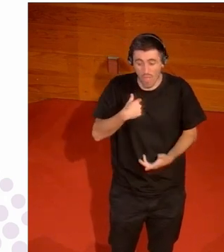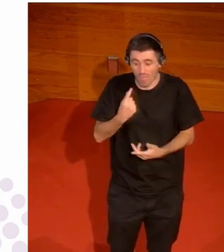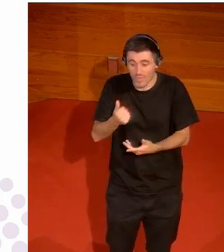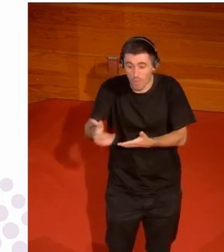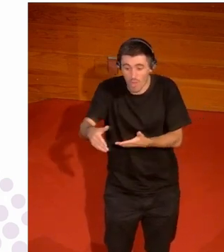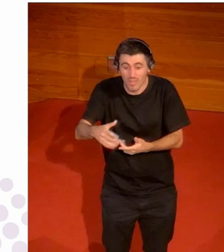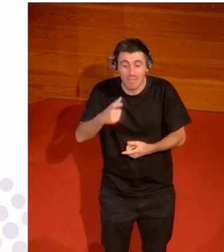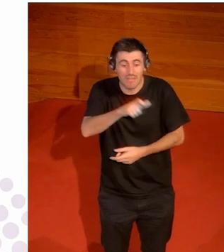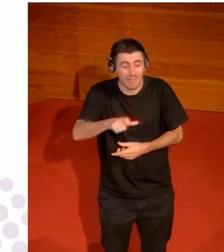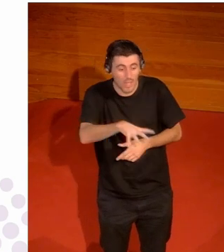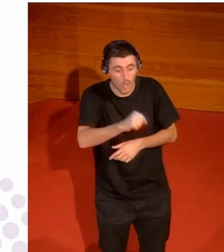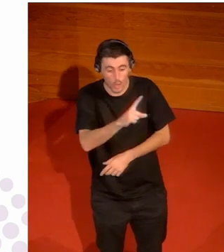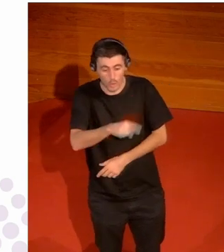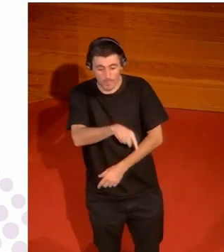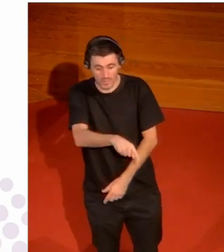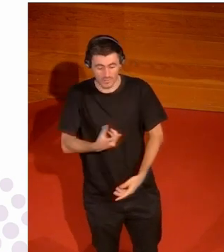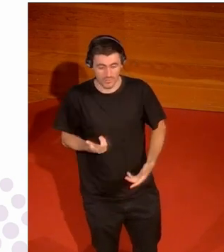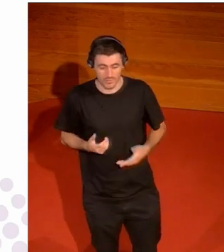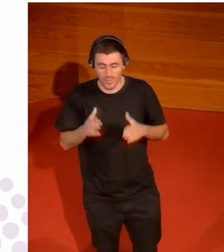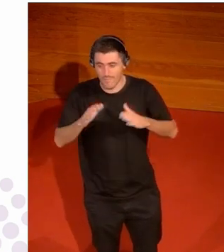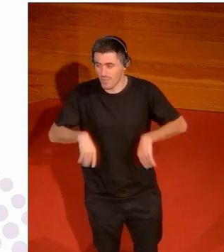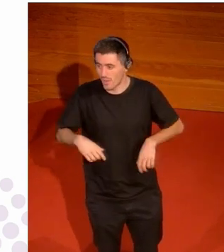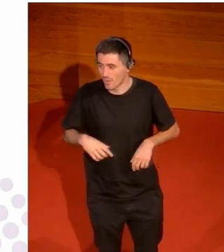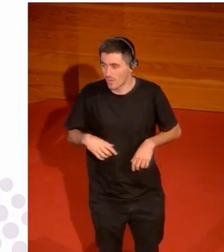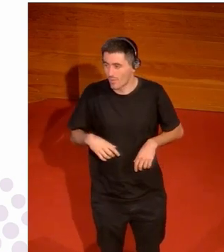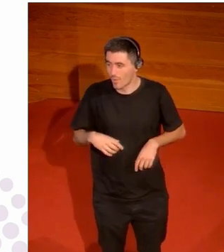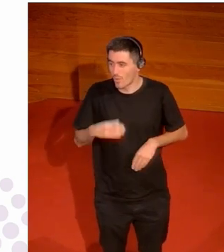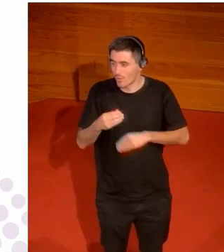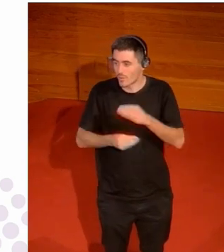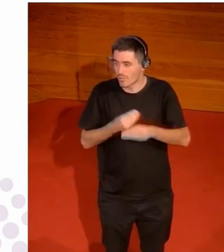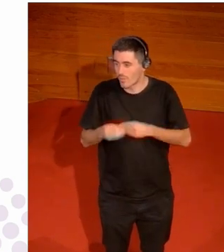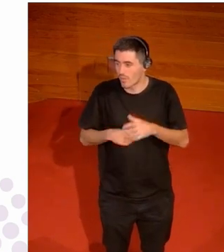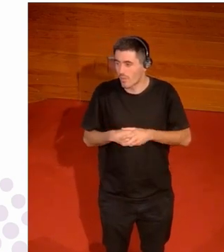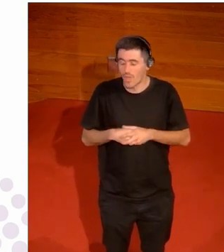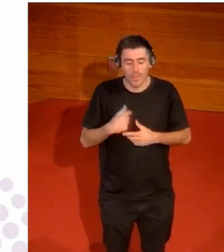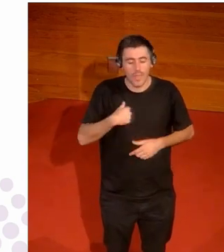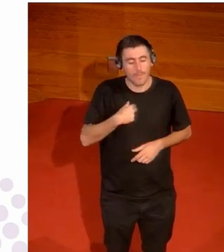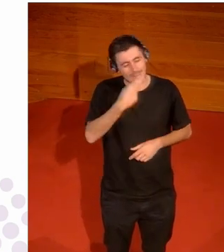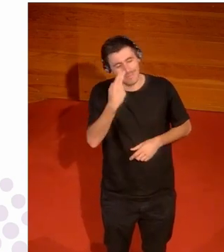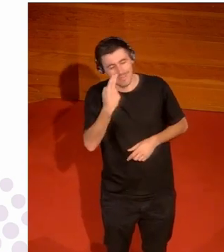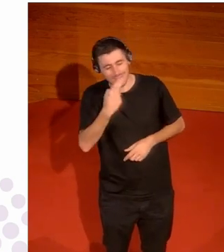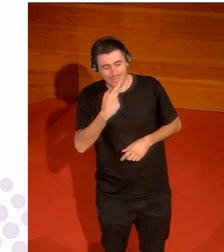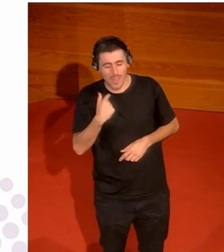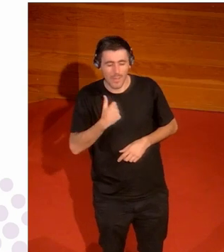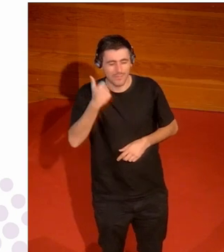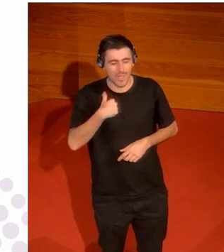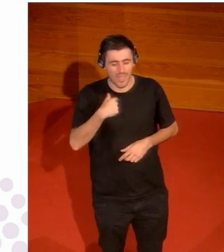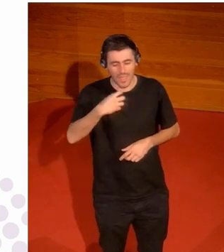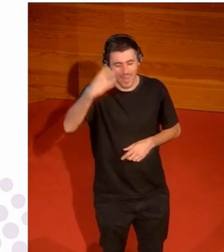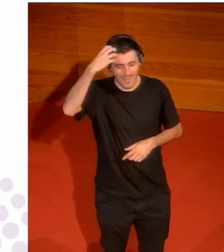más ya sé que es el tópico que utilizamos para el tópico pero me interesa más la portada del Real Madrid